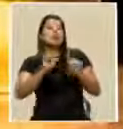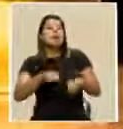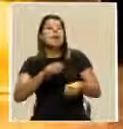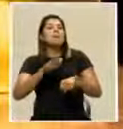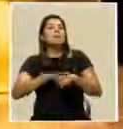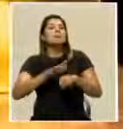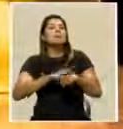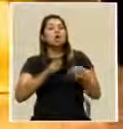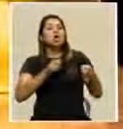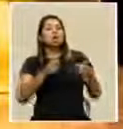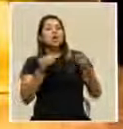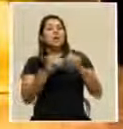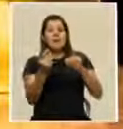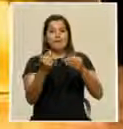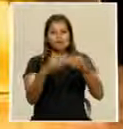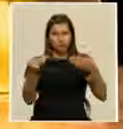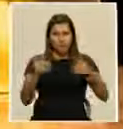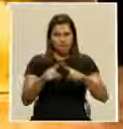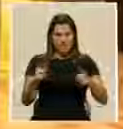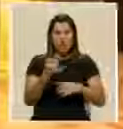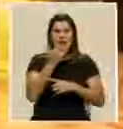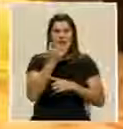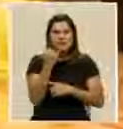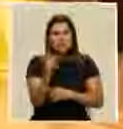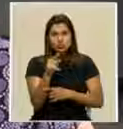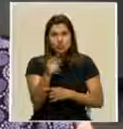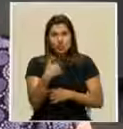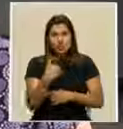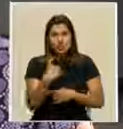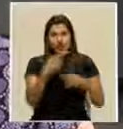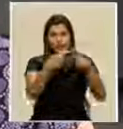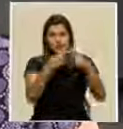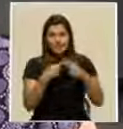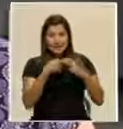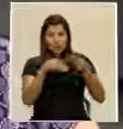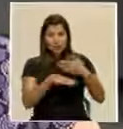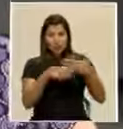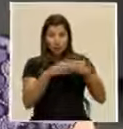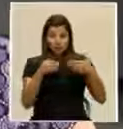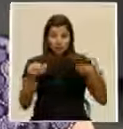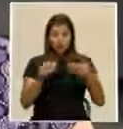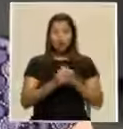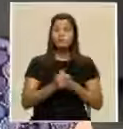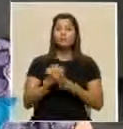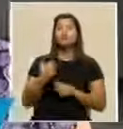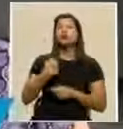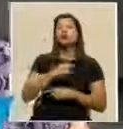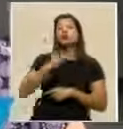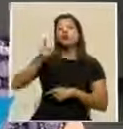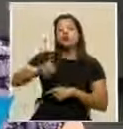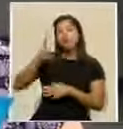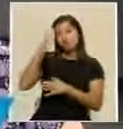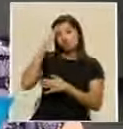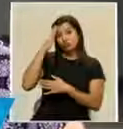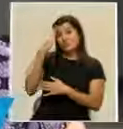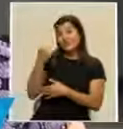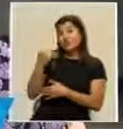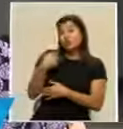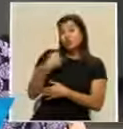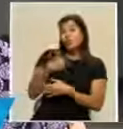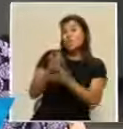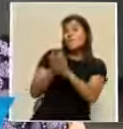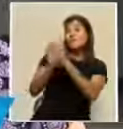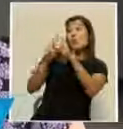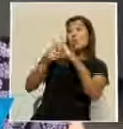Pero, ¿qué hacer en caso de tener un crédito en dólares? Sin embargo, hay que tener en cuenta que muchas veces la decisión de endeudarse en dólares